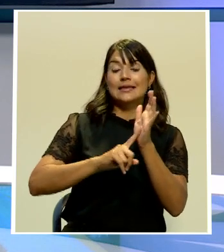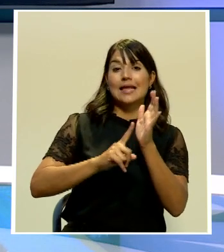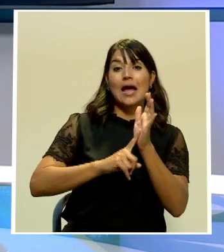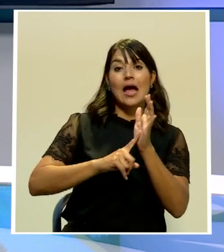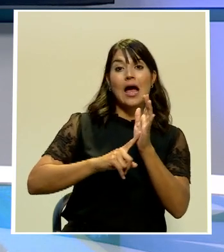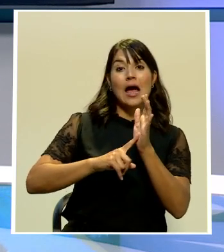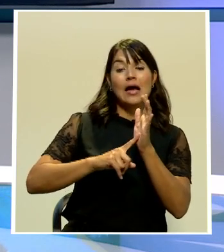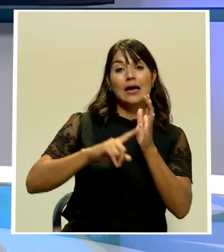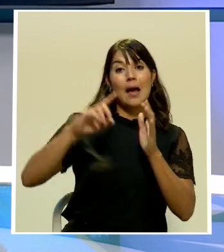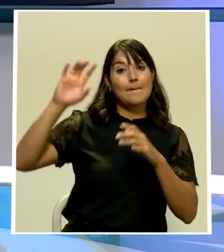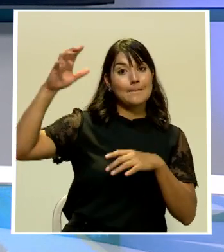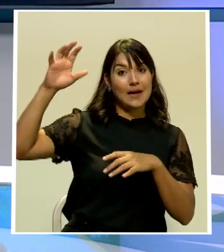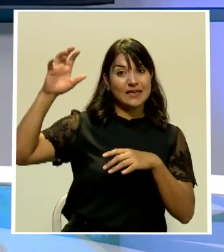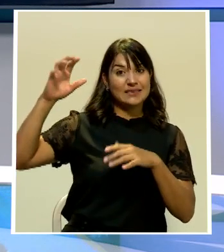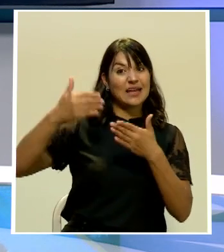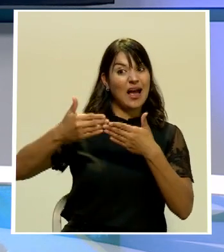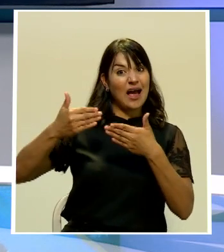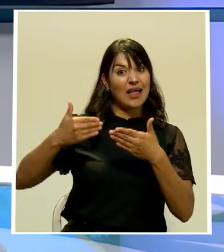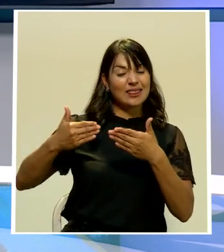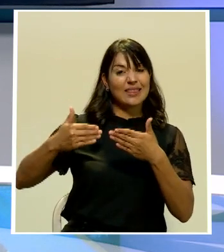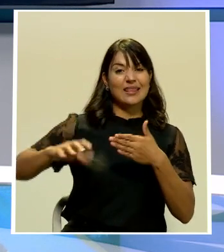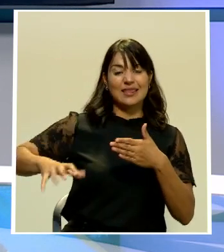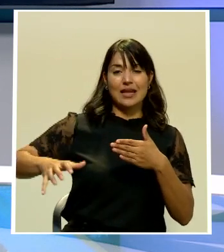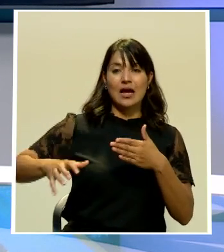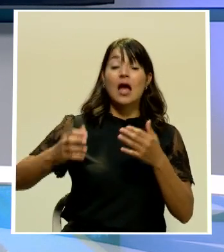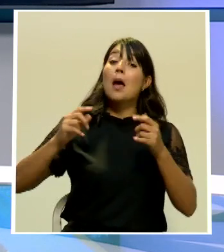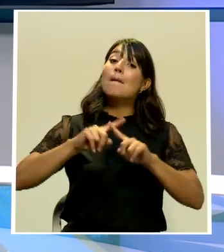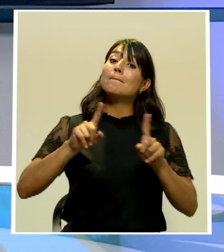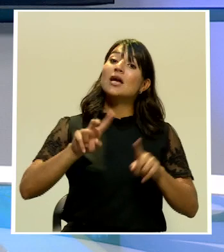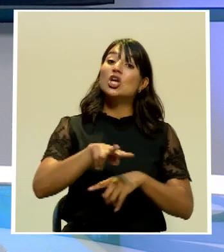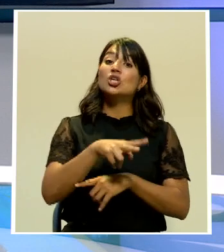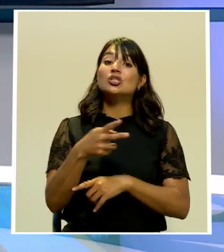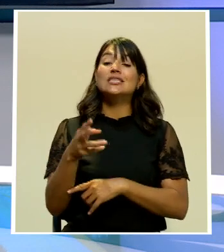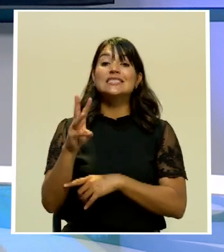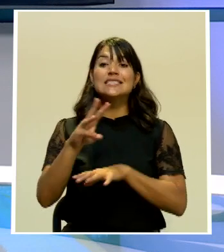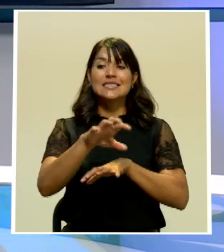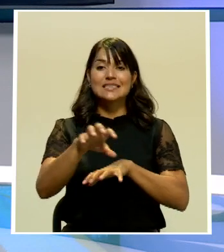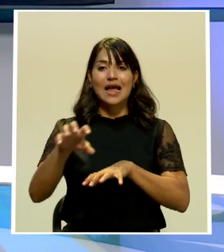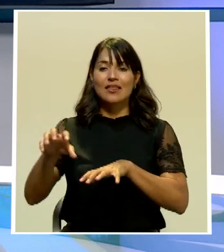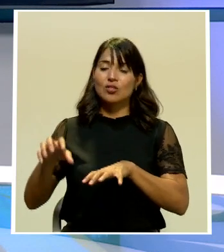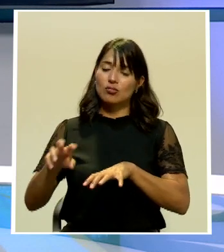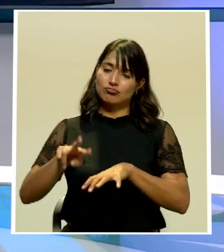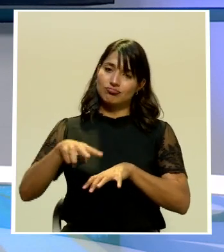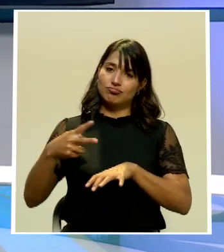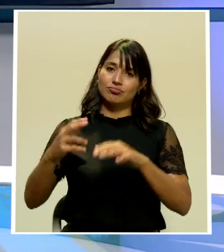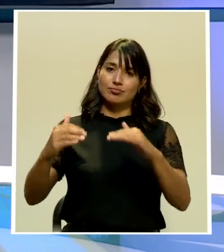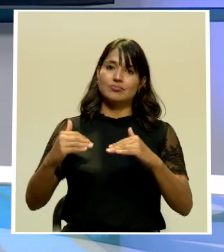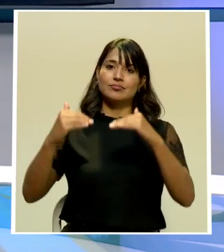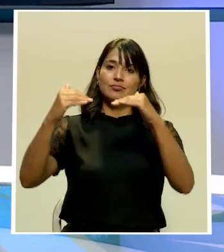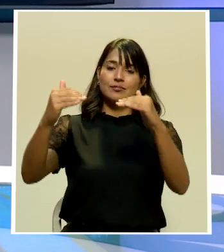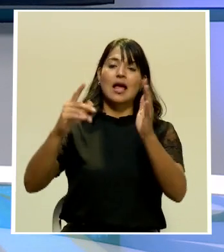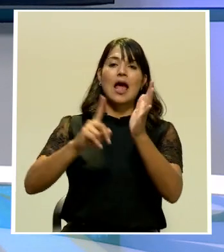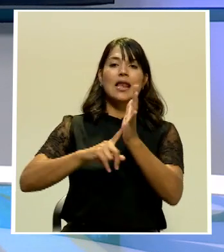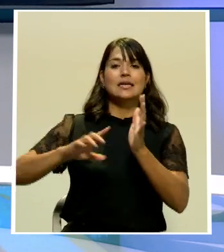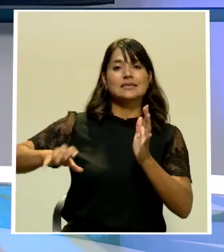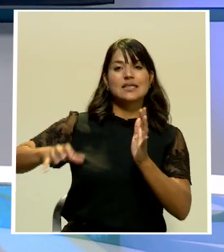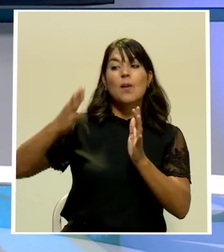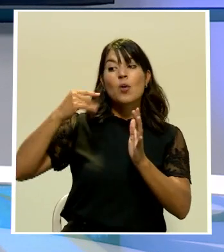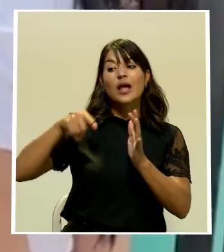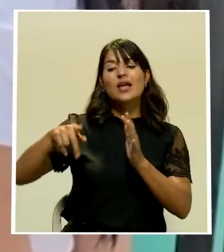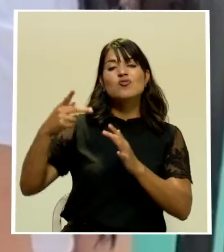-19 por el contrario otros 6 cantones aumentaron su nivel de alerta debido al riesgo de contagios